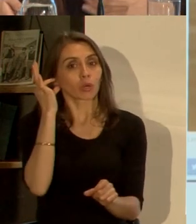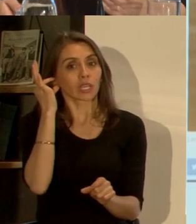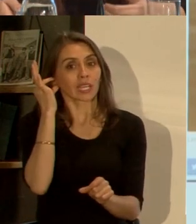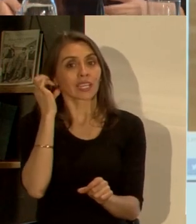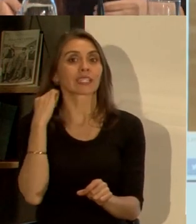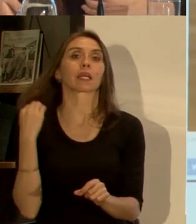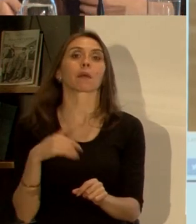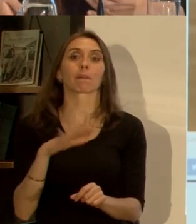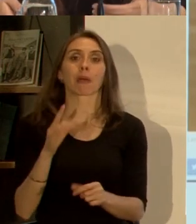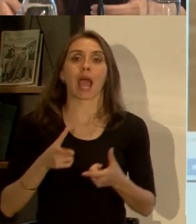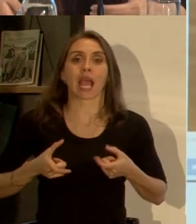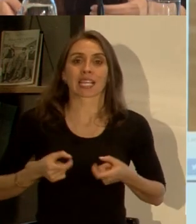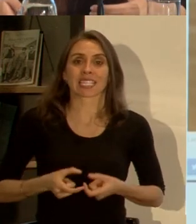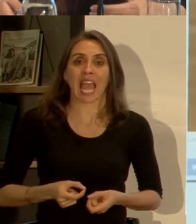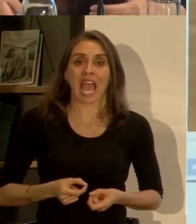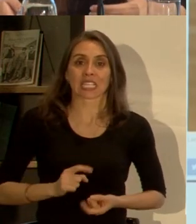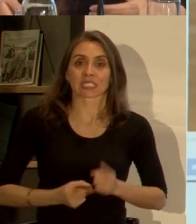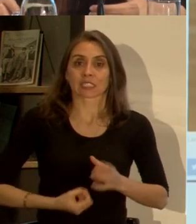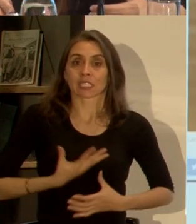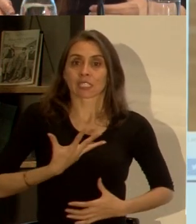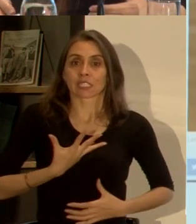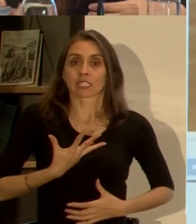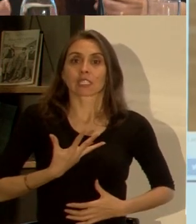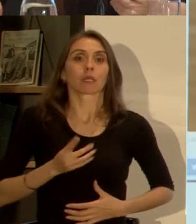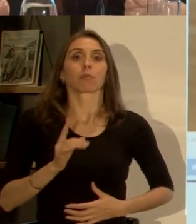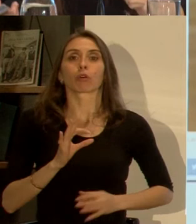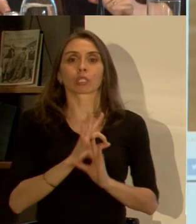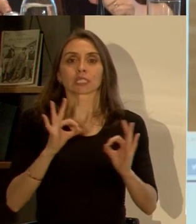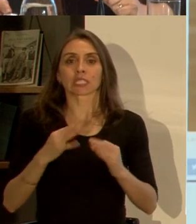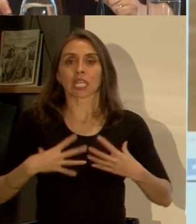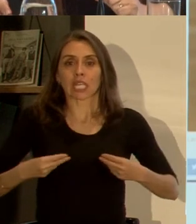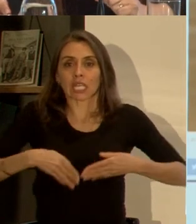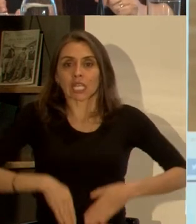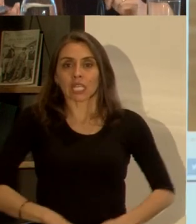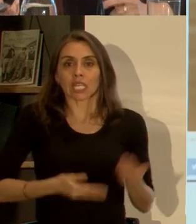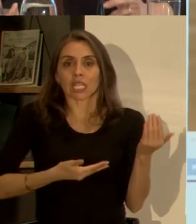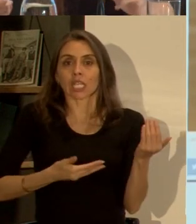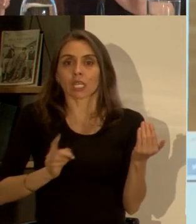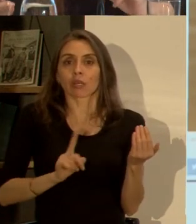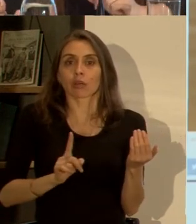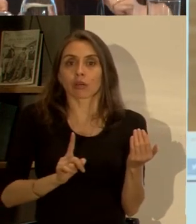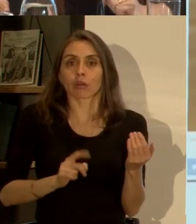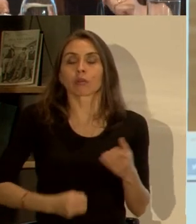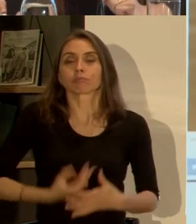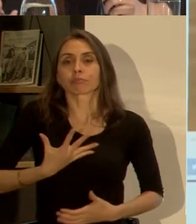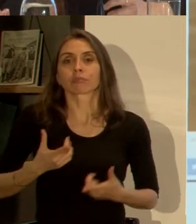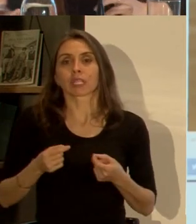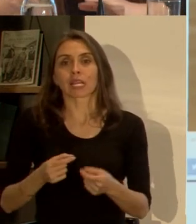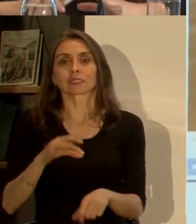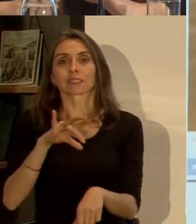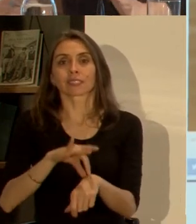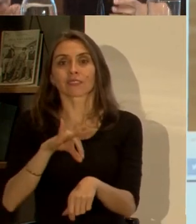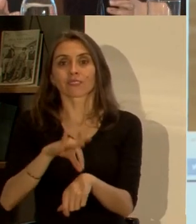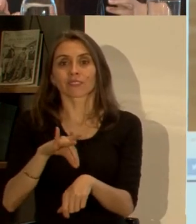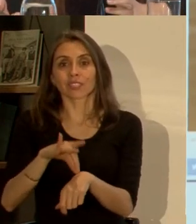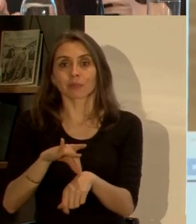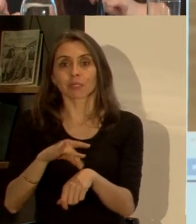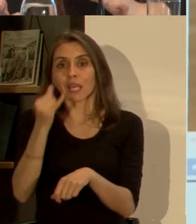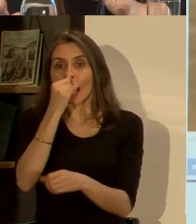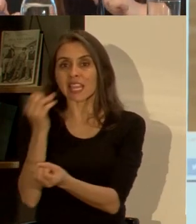propensas a tener un cáncer son aquellas que no han sido madres y bueno y obviamente las enfermedades